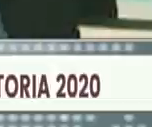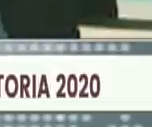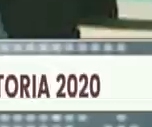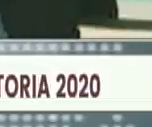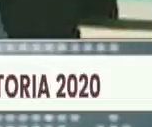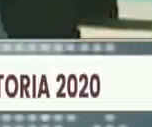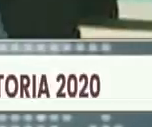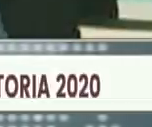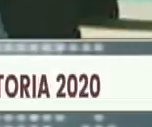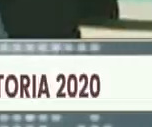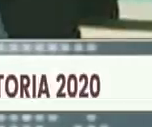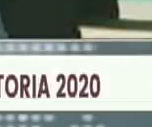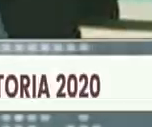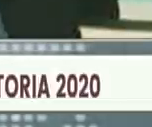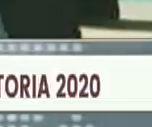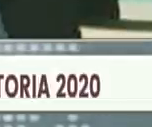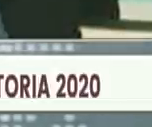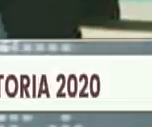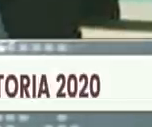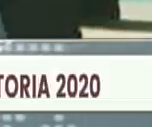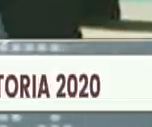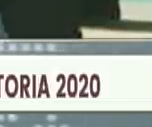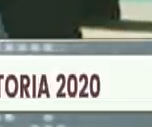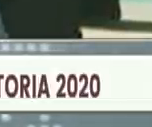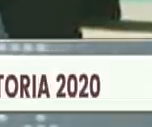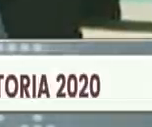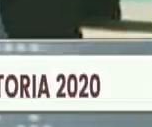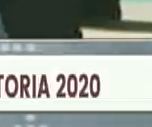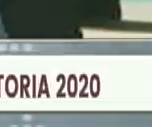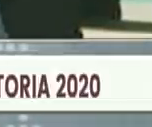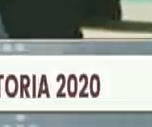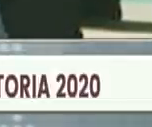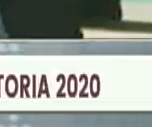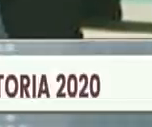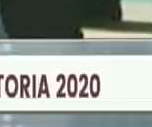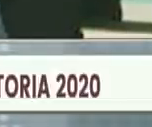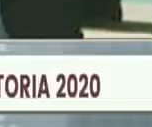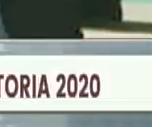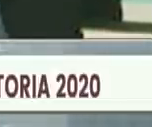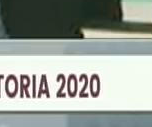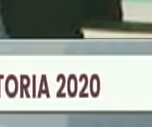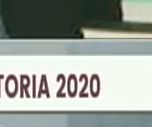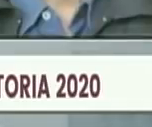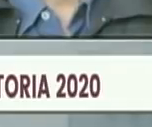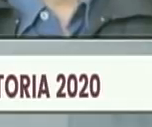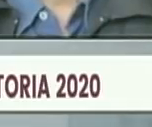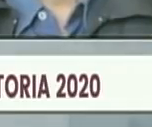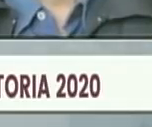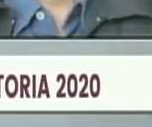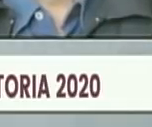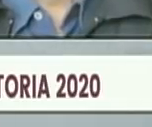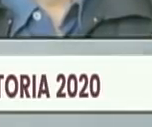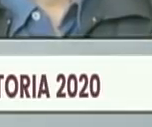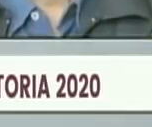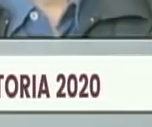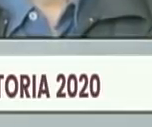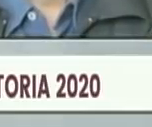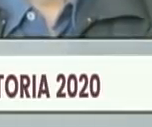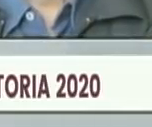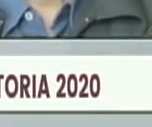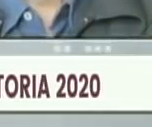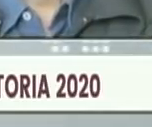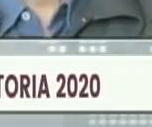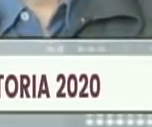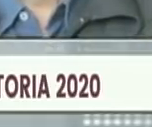guerra federal se sintió seguro de su condición de novelista y recordó las alucinantes escenas del asesinato del presidente Carlos Delgado